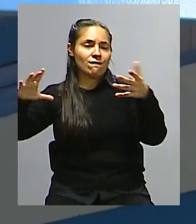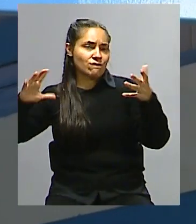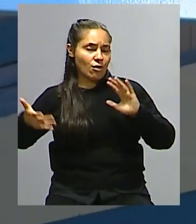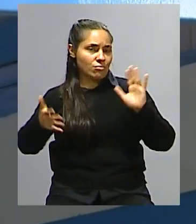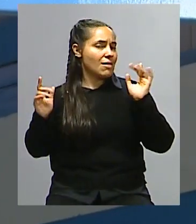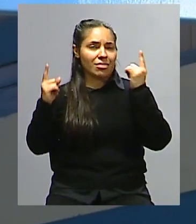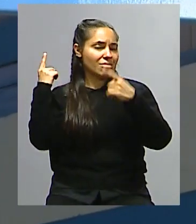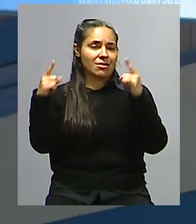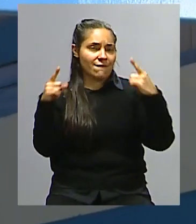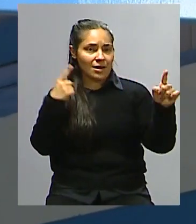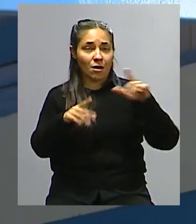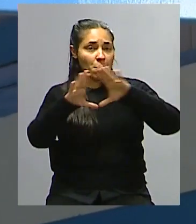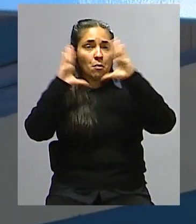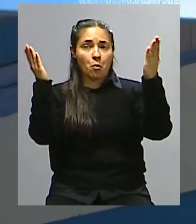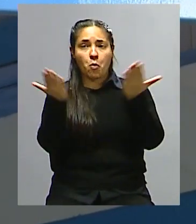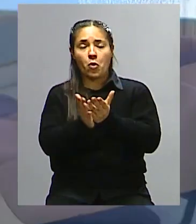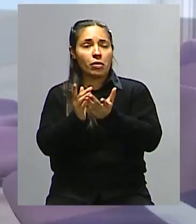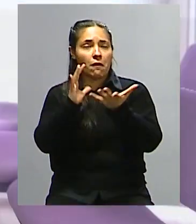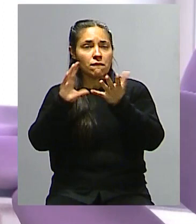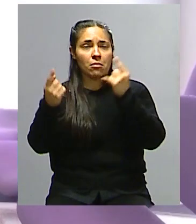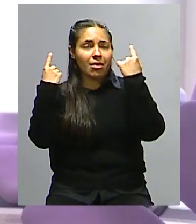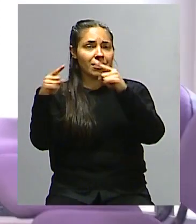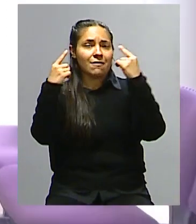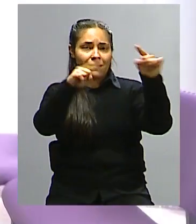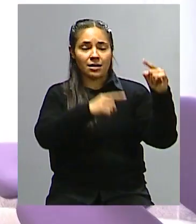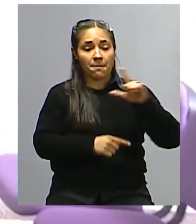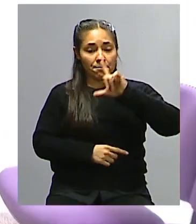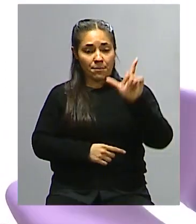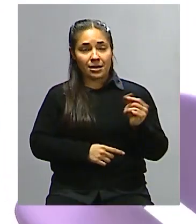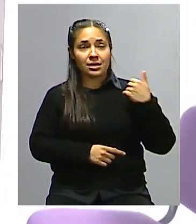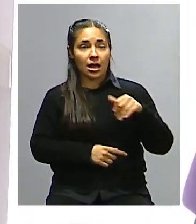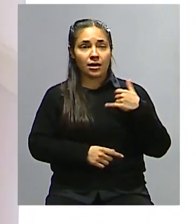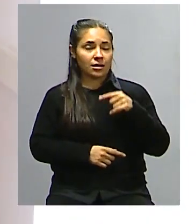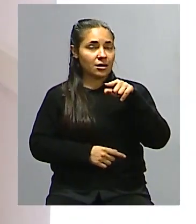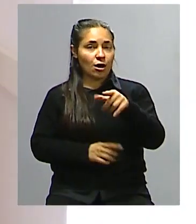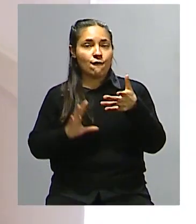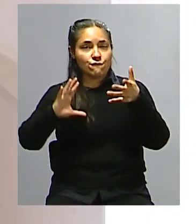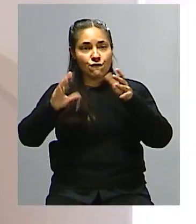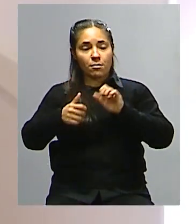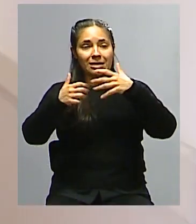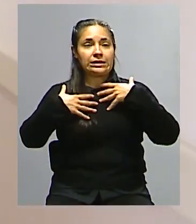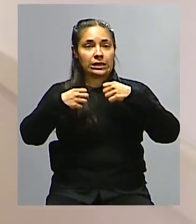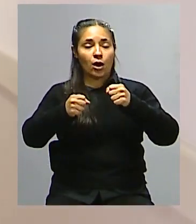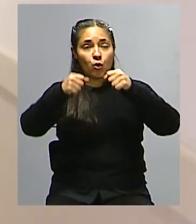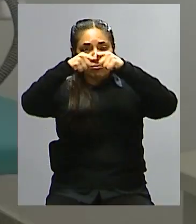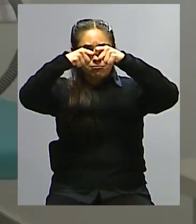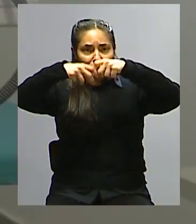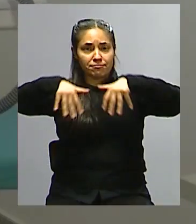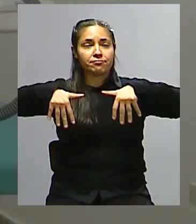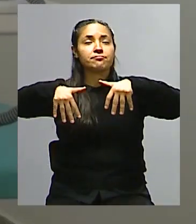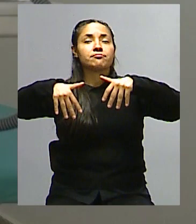sé yo, hay distintas formas de organización. La República Argentina adopta un sistema bastante intrincado,